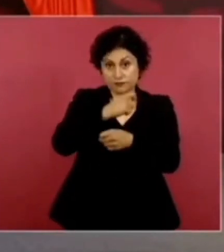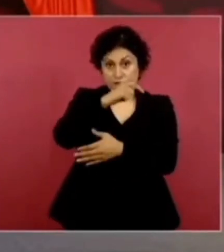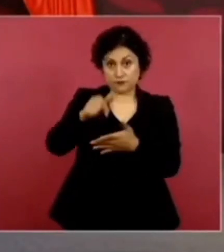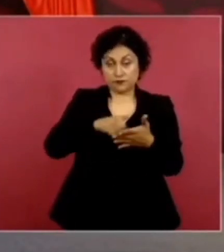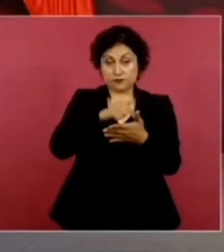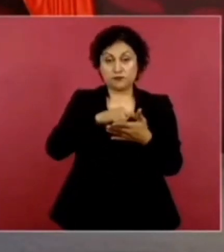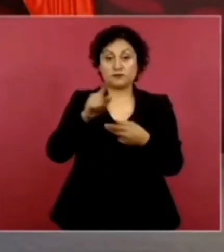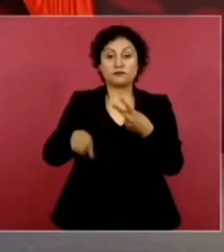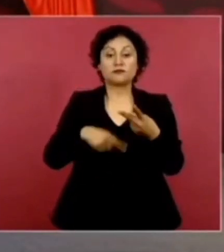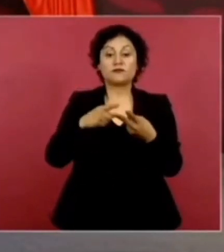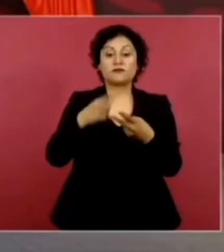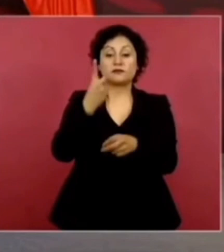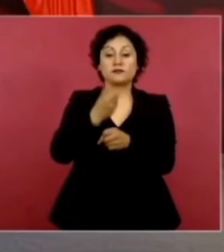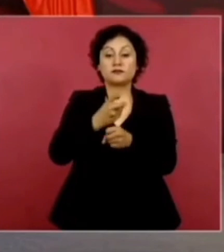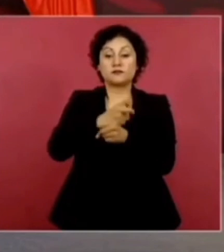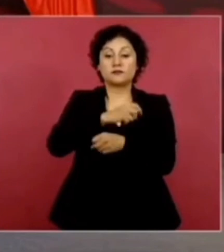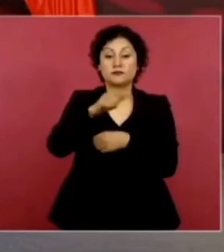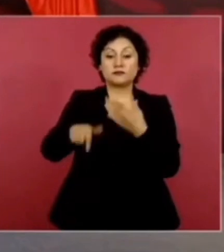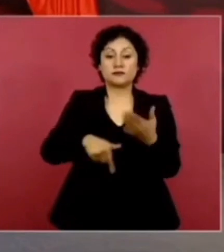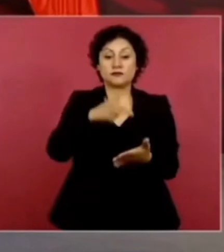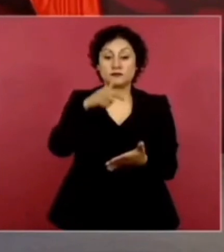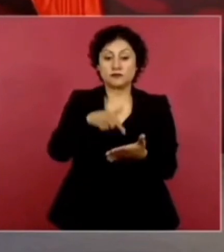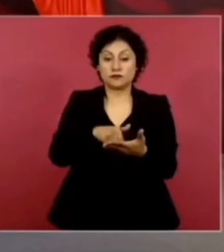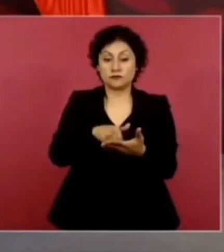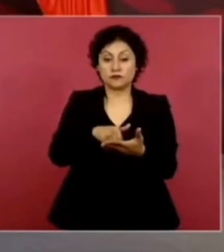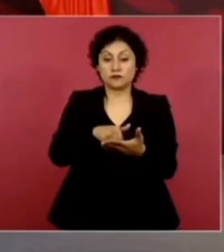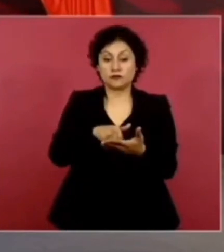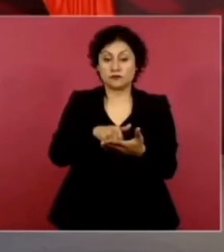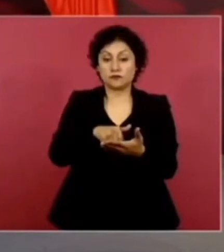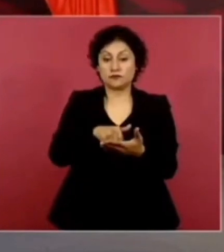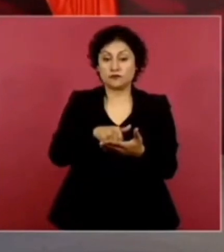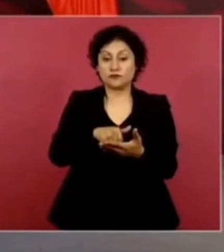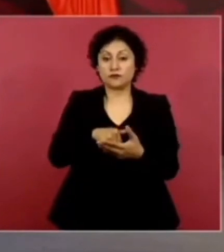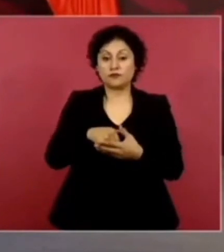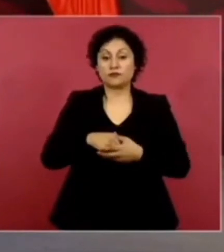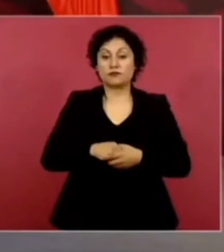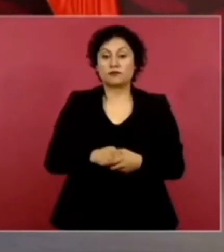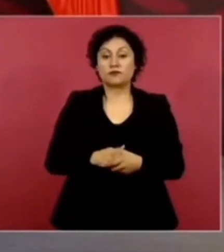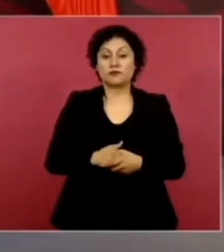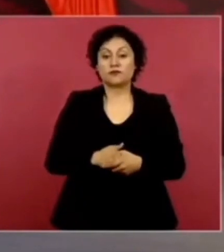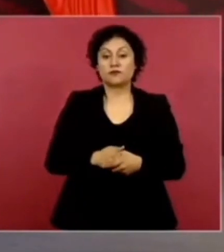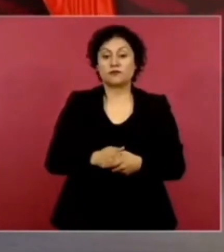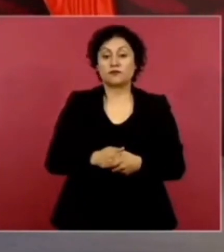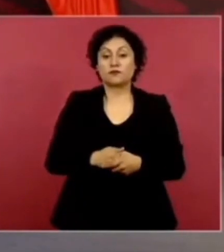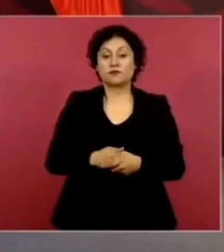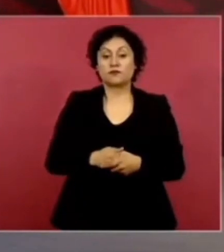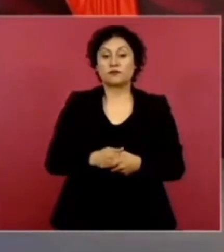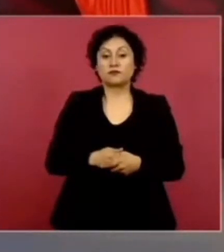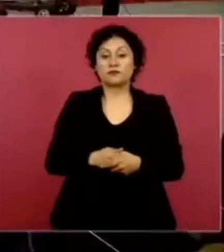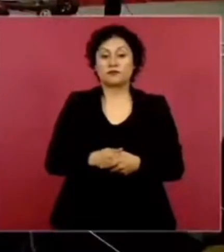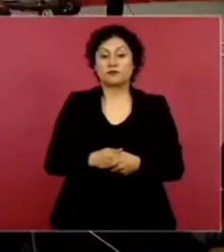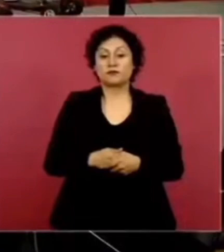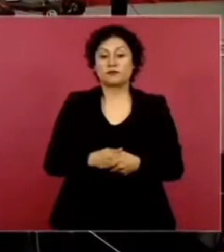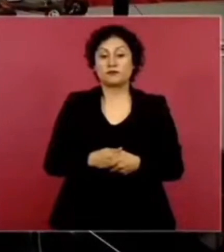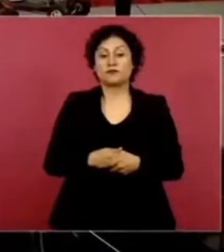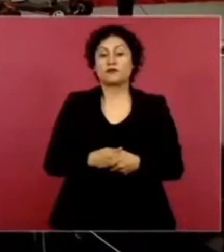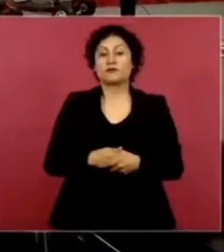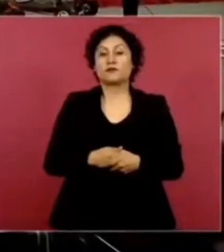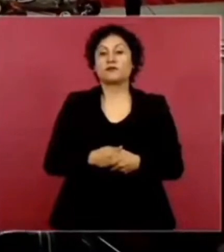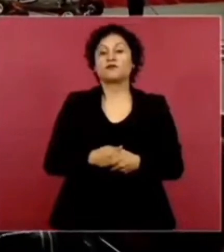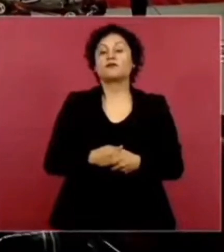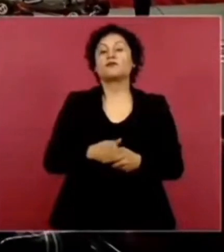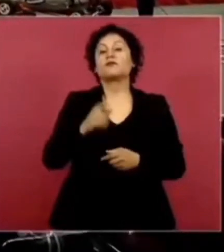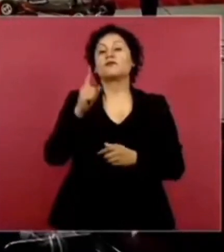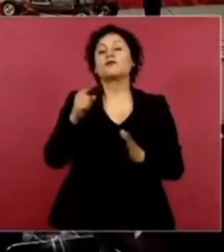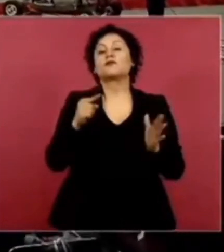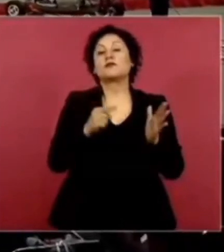En la herramienta. Ah. No que decirle que tiene. el segundo lugar. ¿1 millón? 2.61 mil. 2